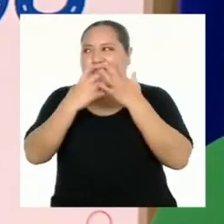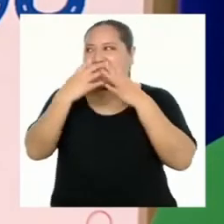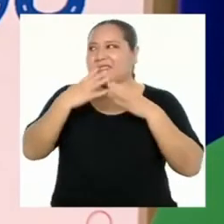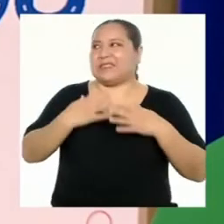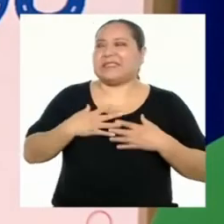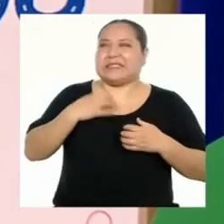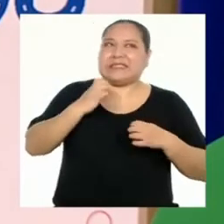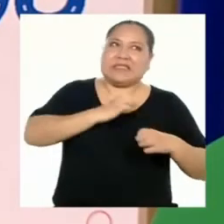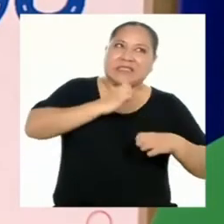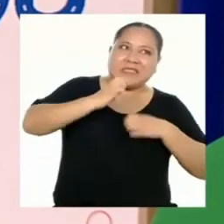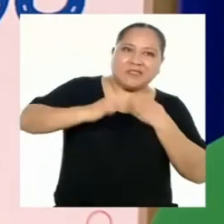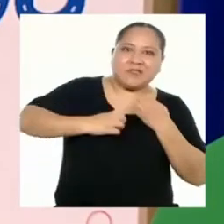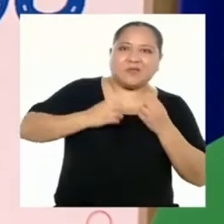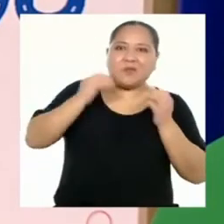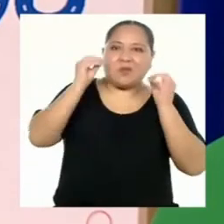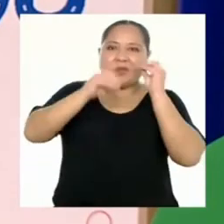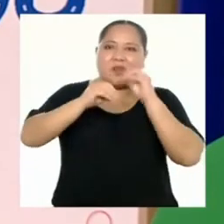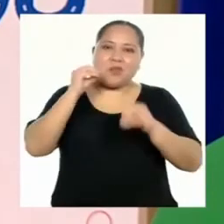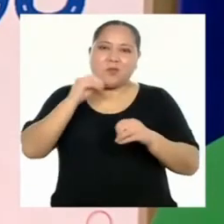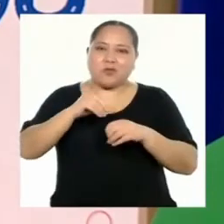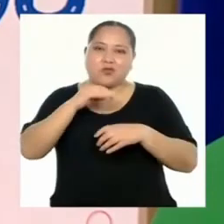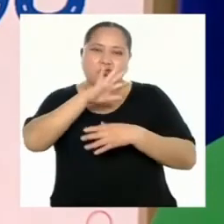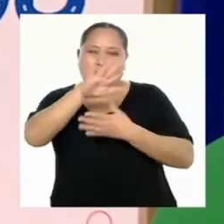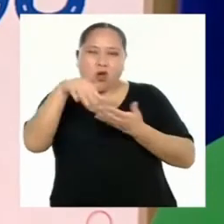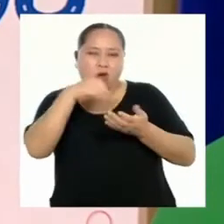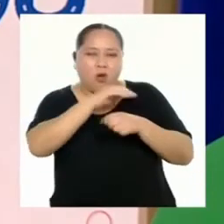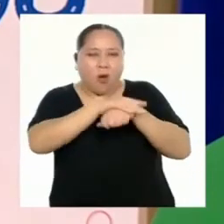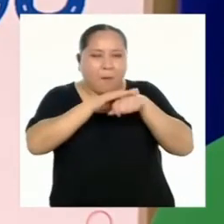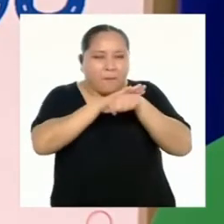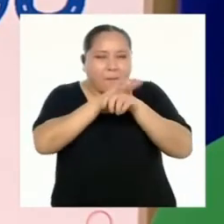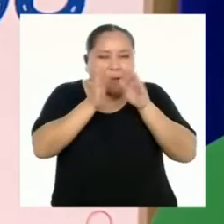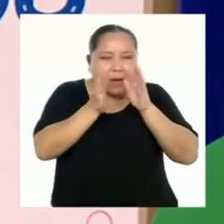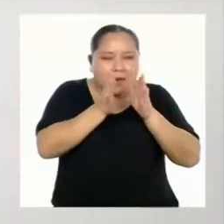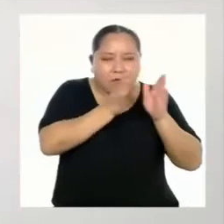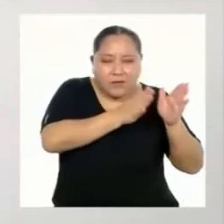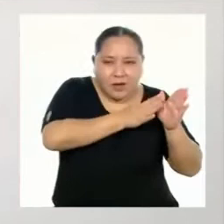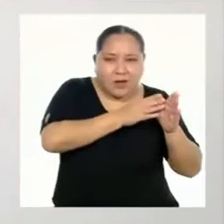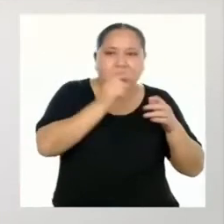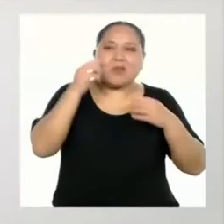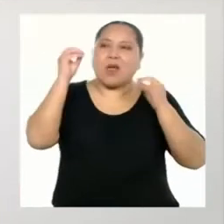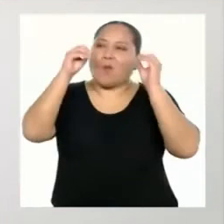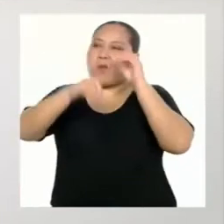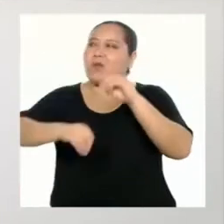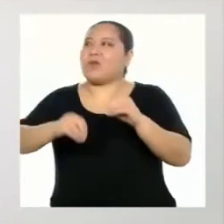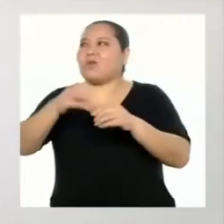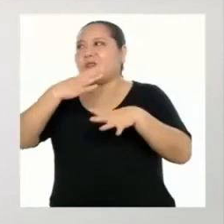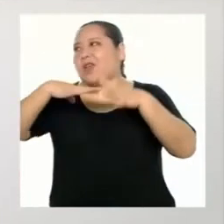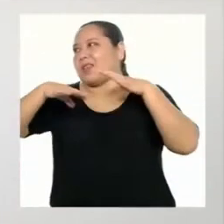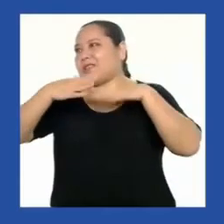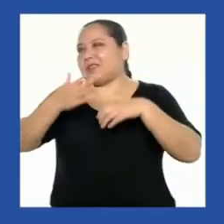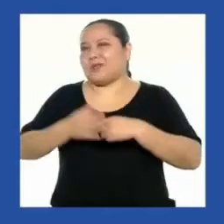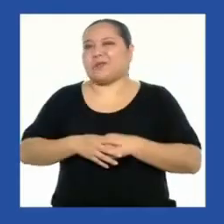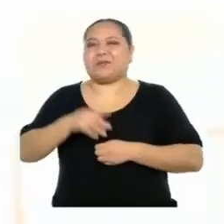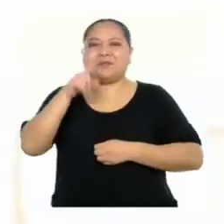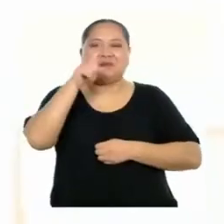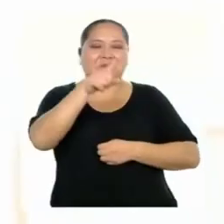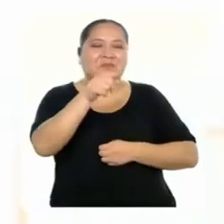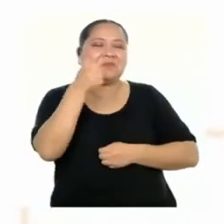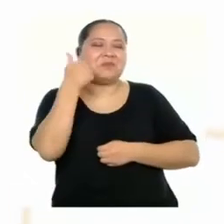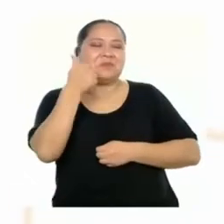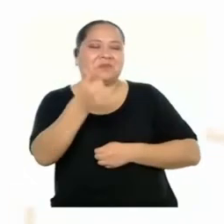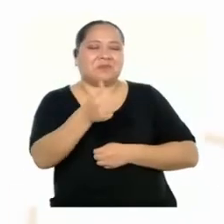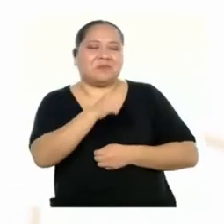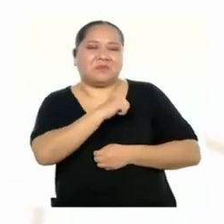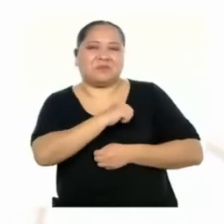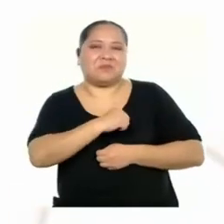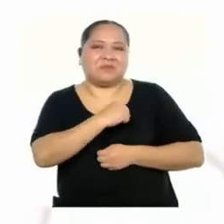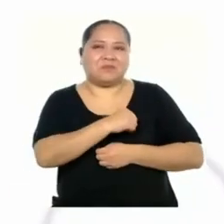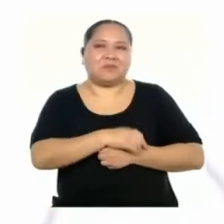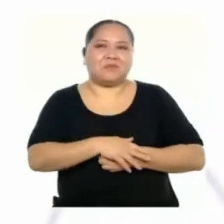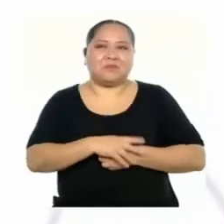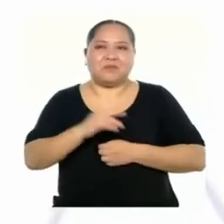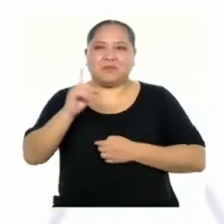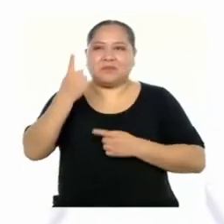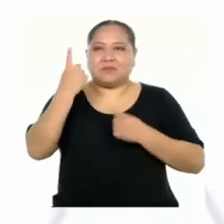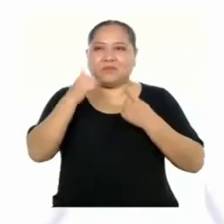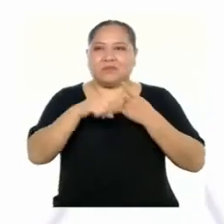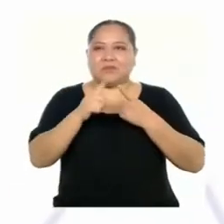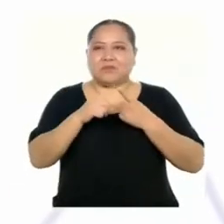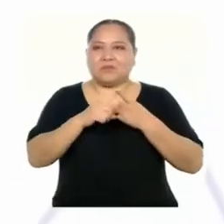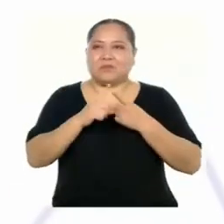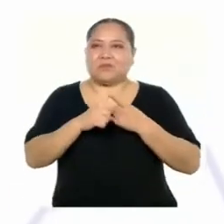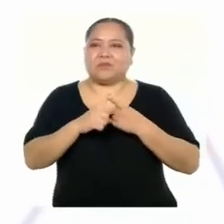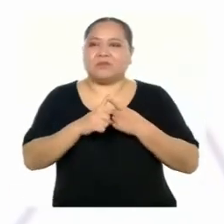porque ponemos en práctica todo lo que planificamos anteriormente. Esa es la actitud, Jonathan. La primera